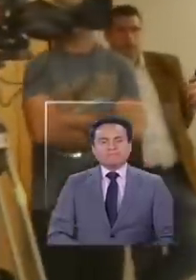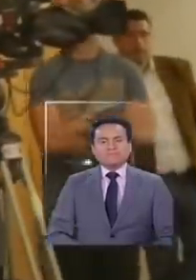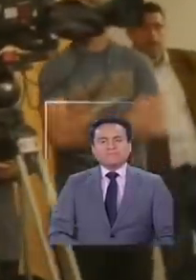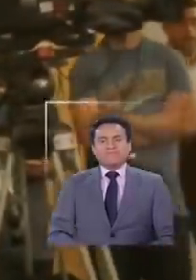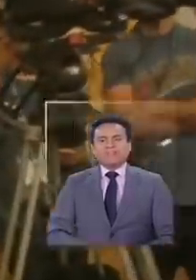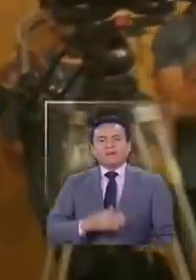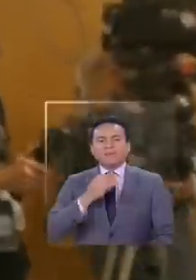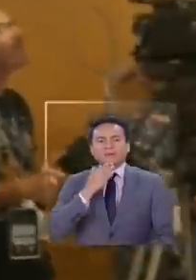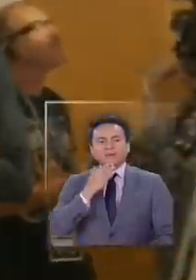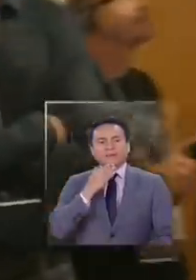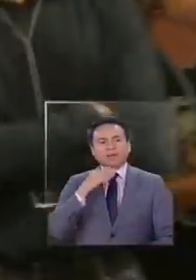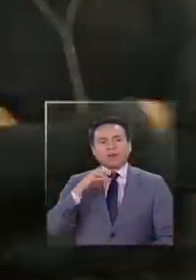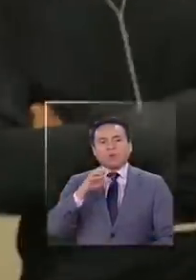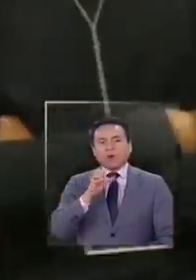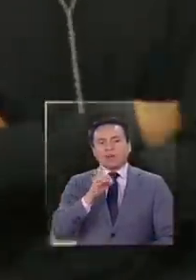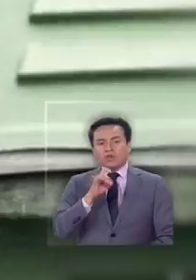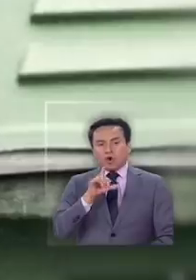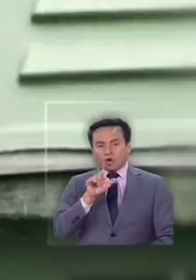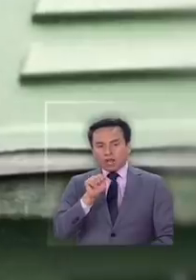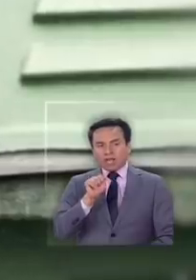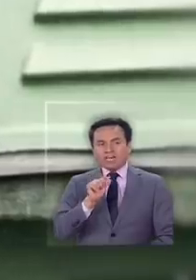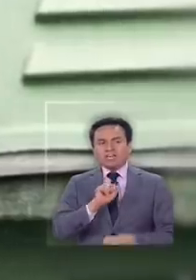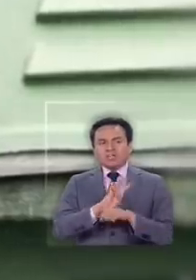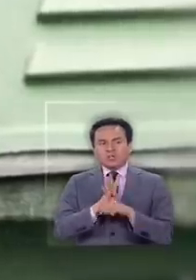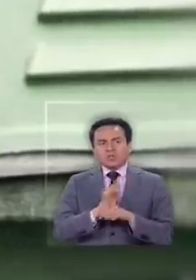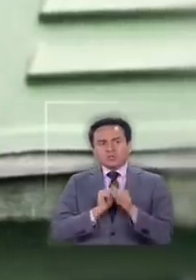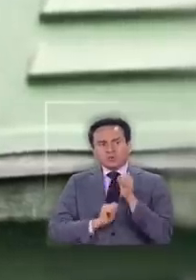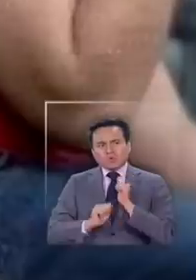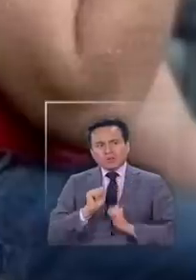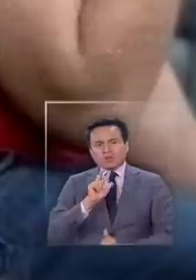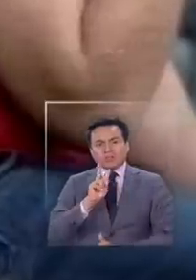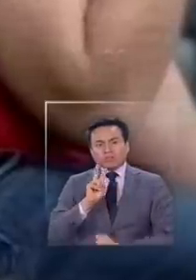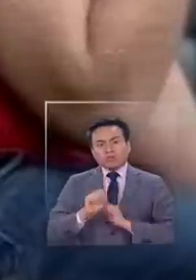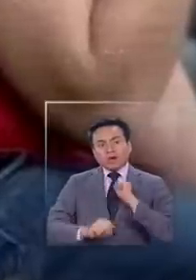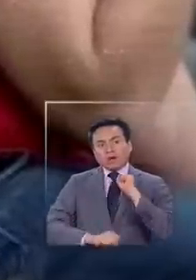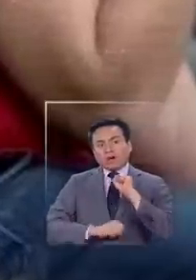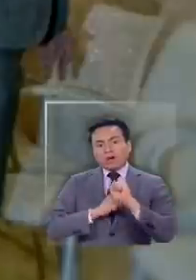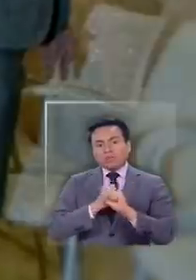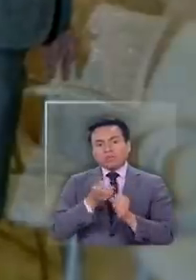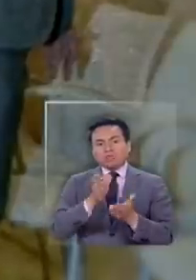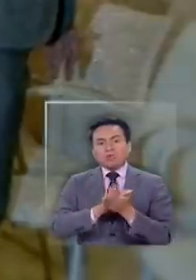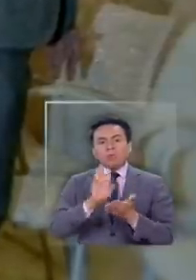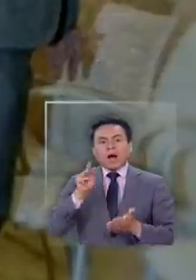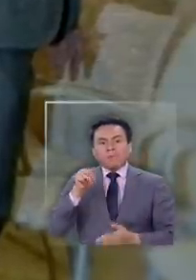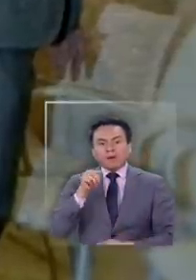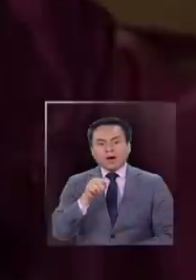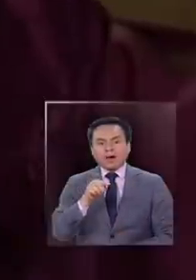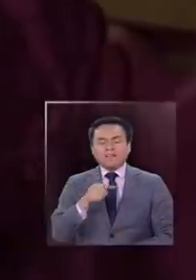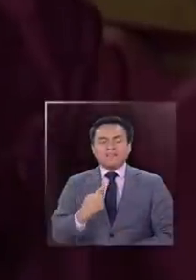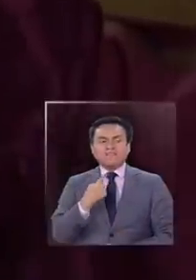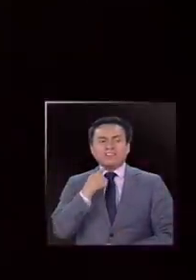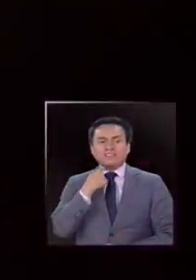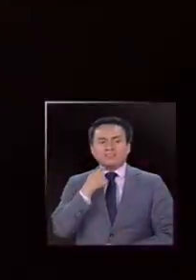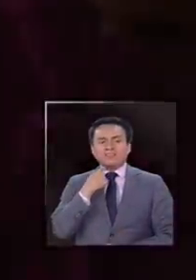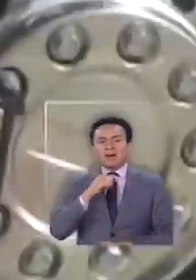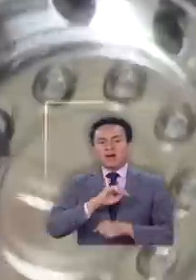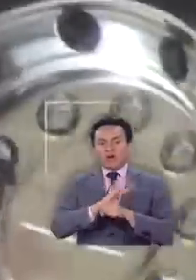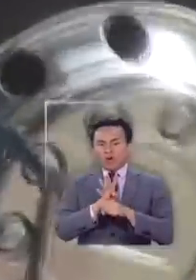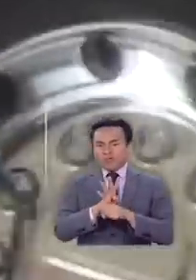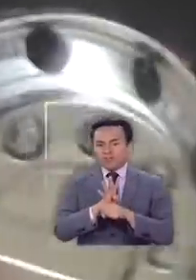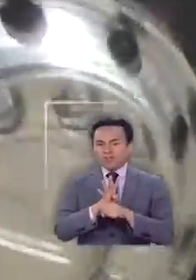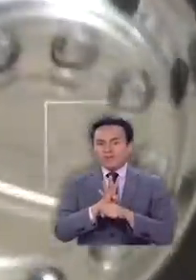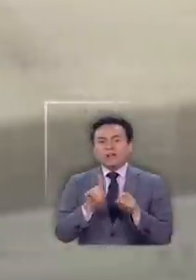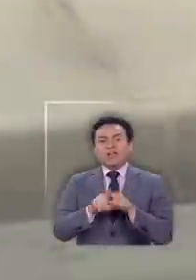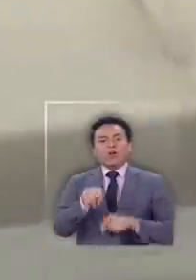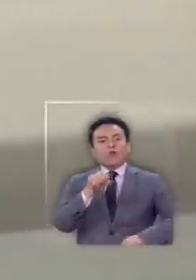Y Pep Guardiola sufre con el coronavirus. A los 82 años falleció su madre, víctima del COVID-19.